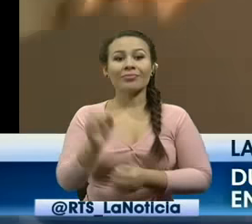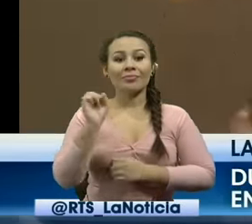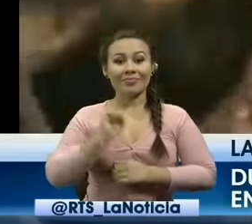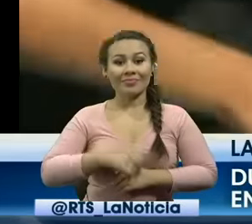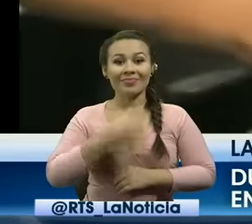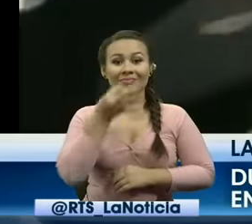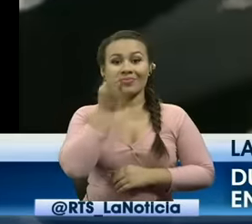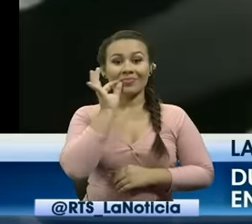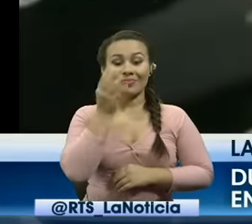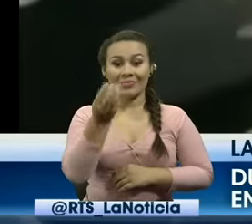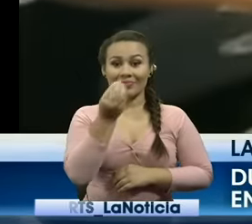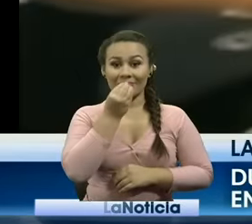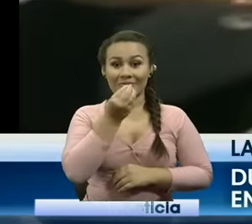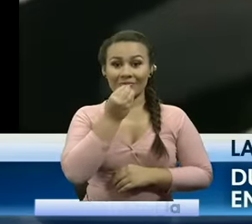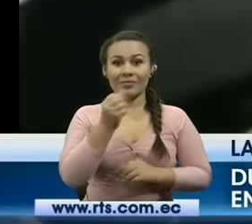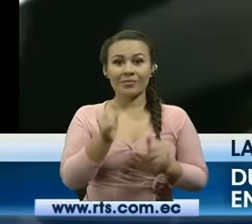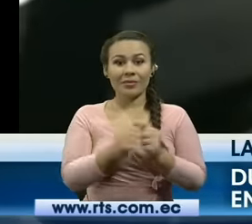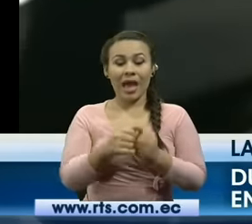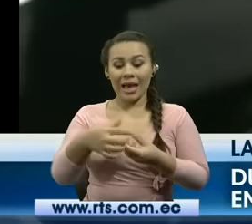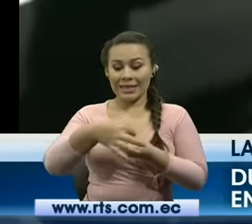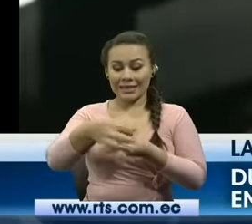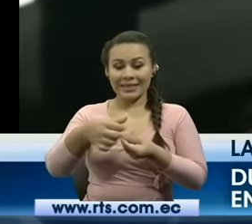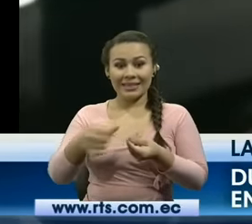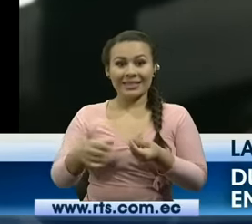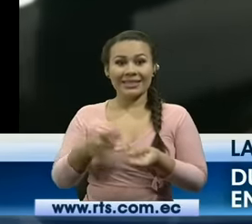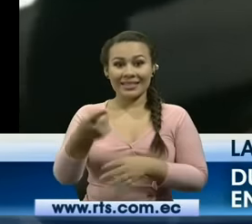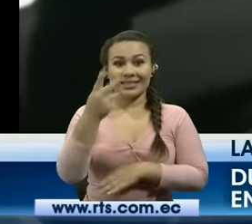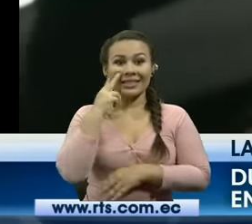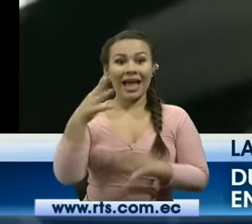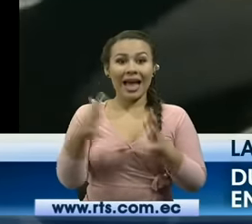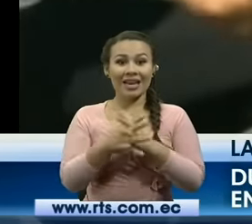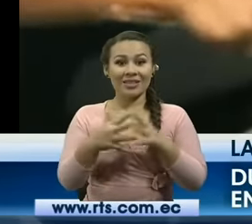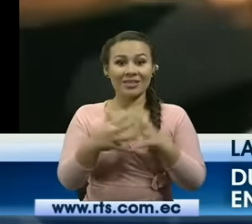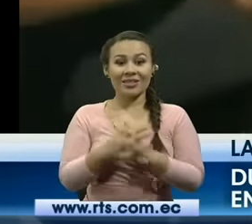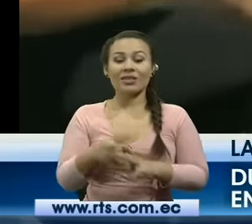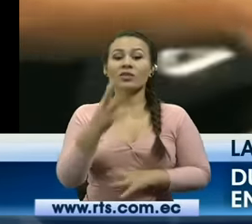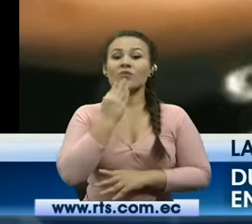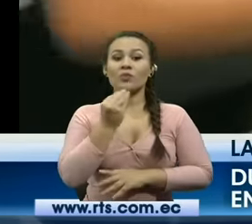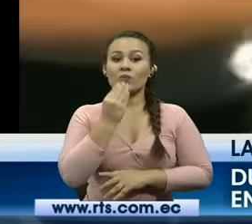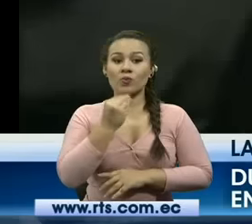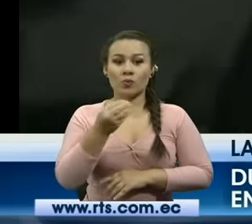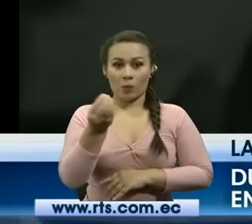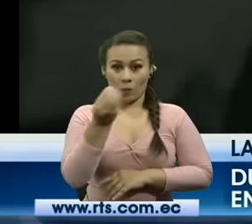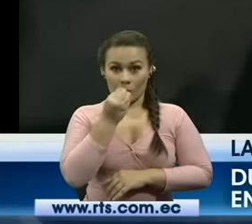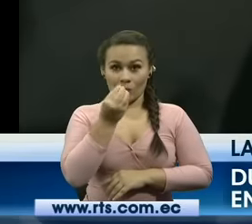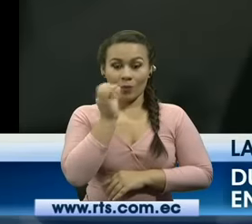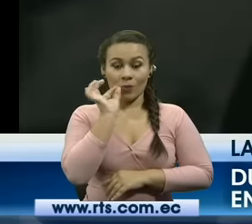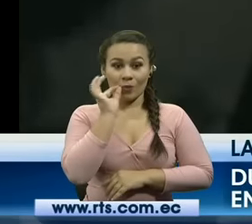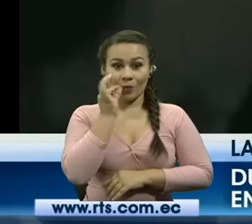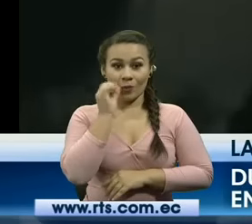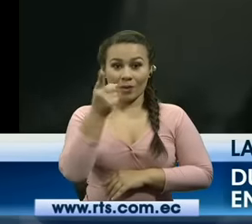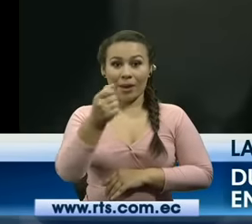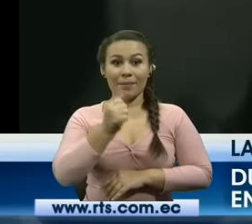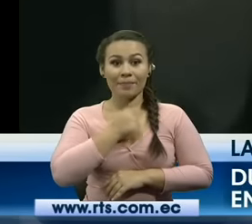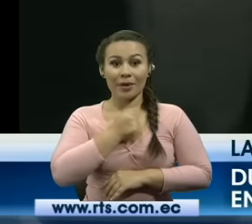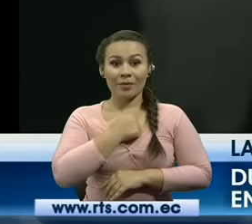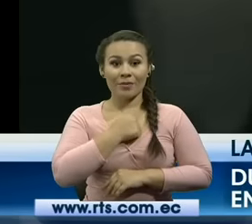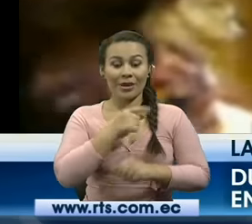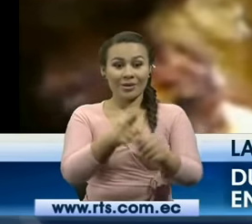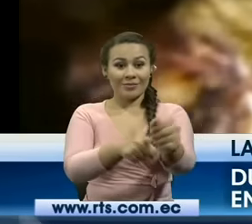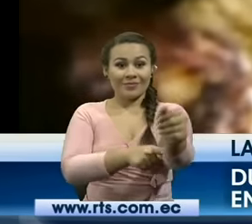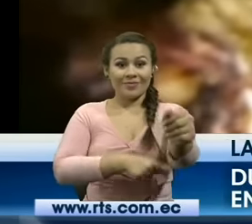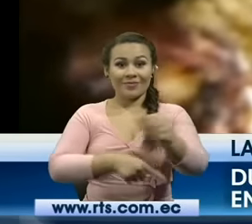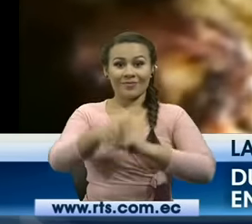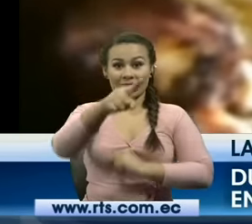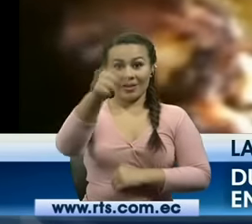rico producto con una buena lechuga y un poco de arroz y sobre todo el chivo este delicioso plato es la comida tradicional